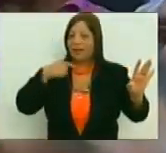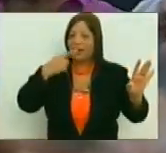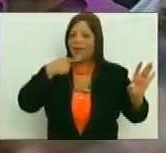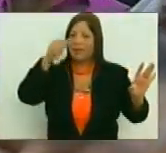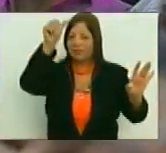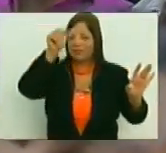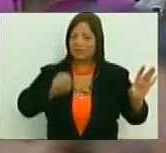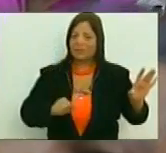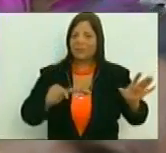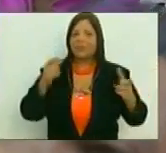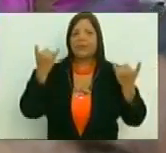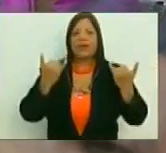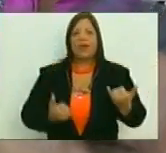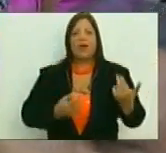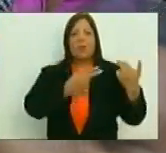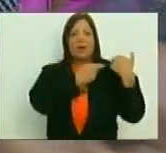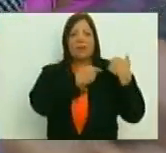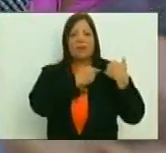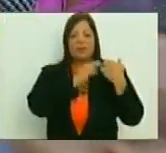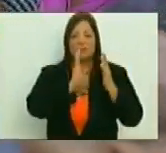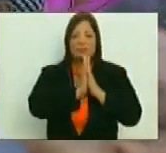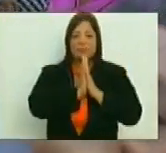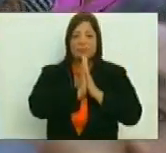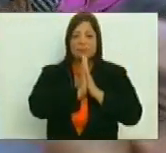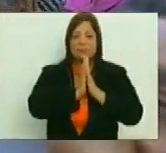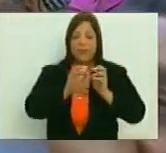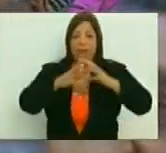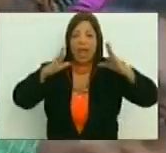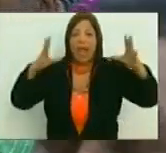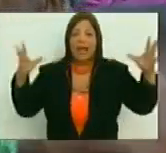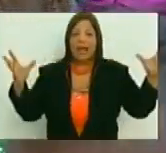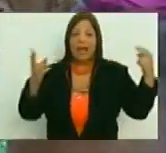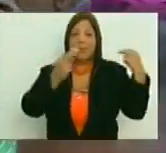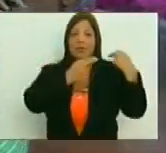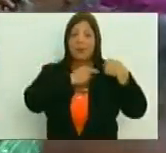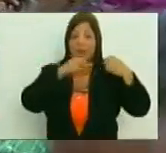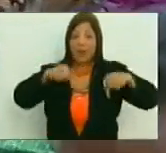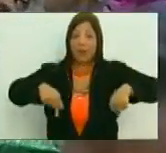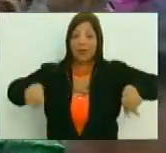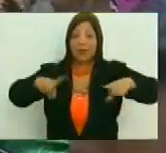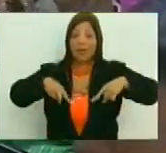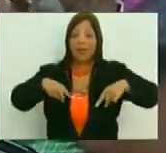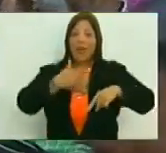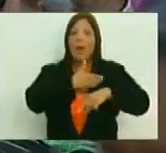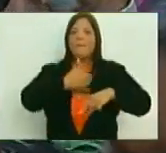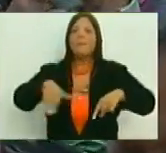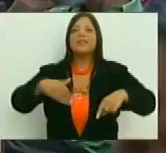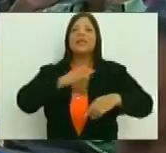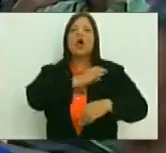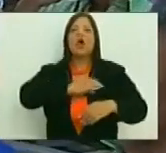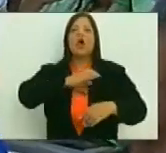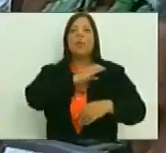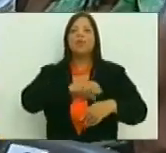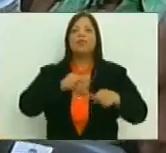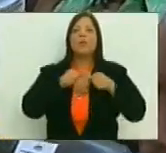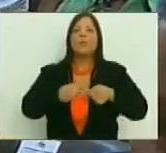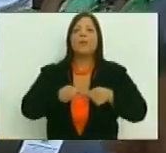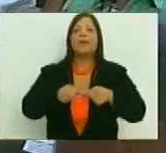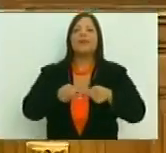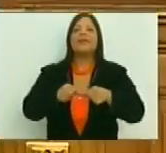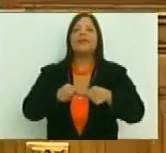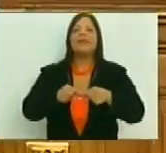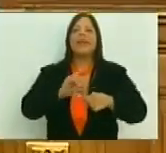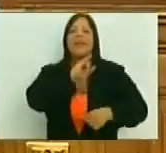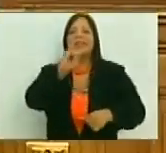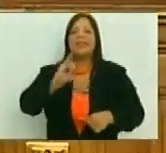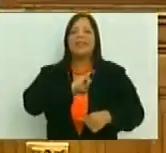Me corresponde la enorme responsabilidad de ser el presidente de la Comisión Permanente de